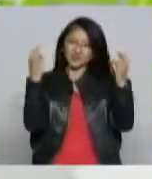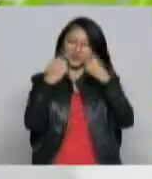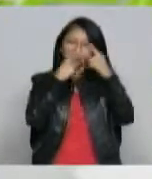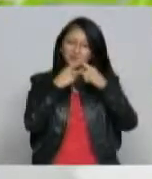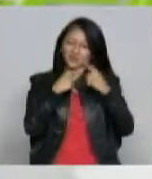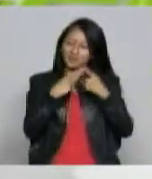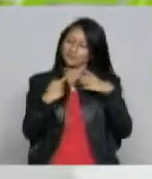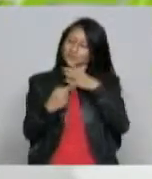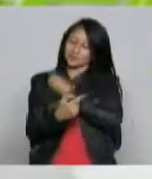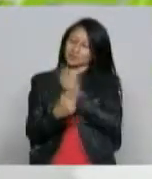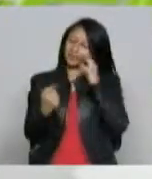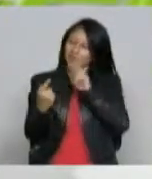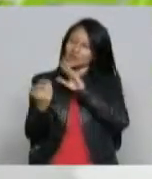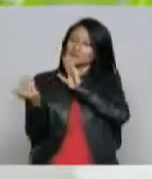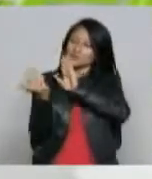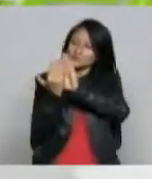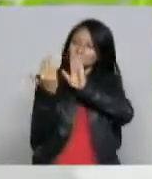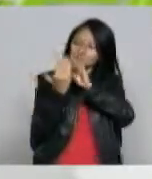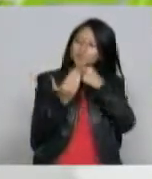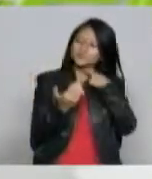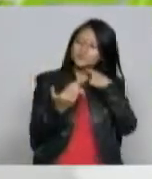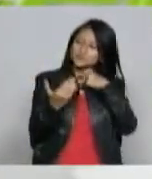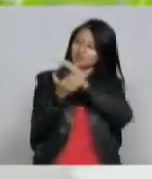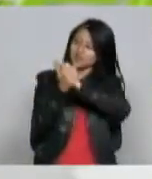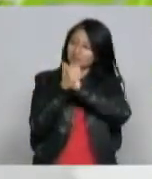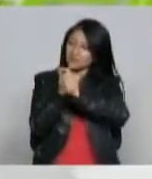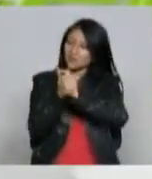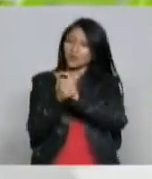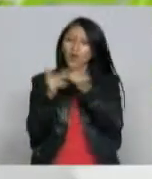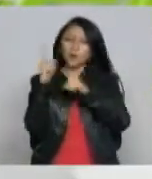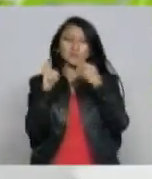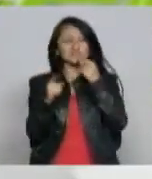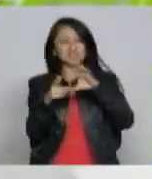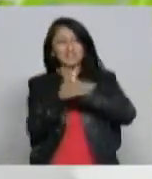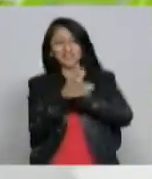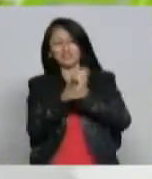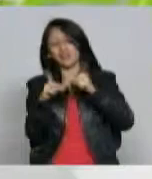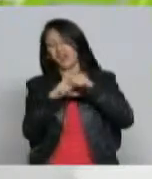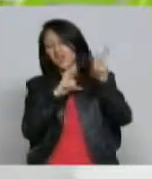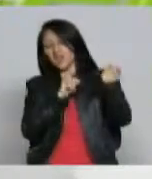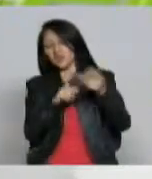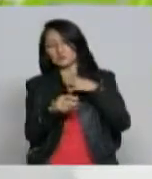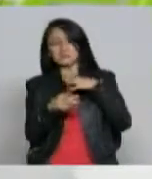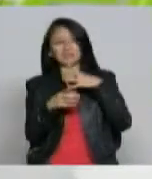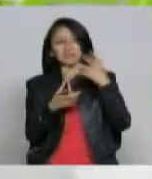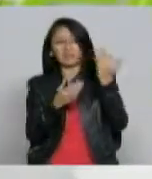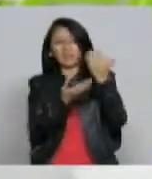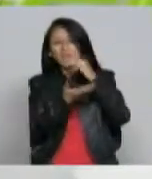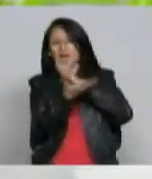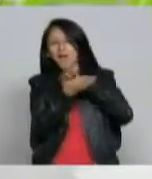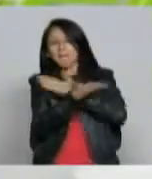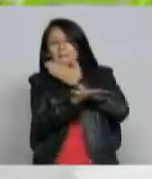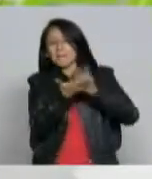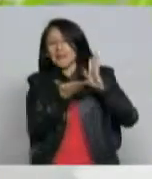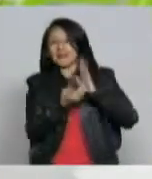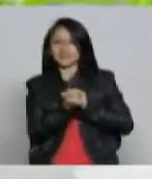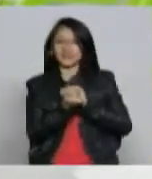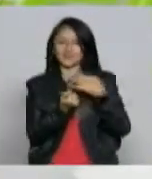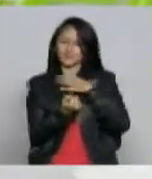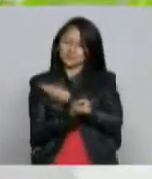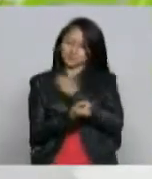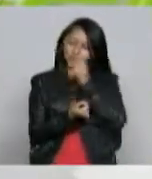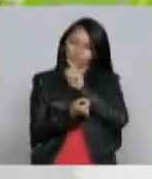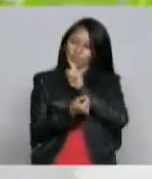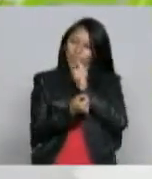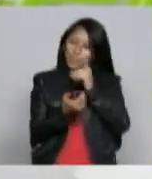acercarnos a ellos al canal regional, ellos veían el canal como una forma muy distante y yo siempre les he dicho la esencia de nosotros como canal son los canales